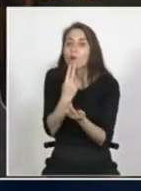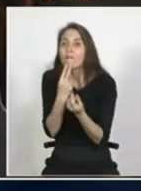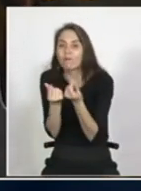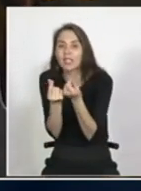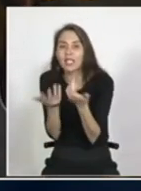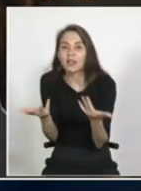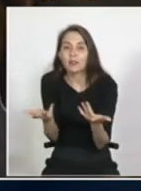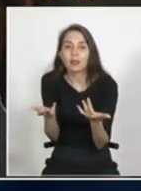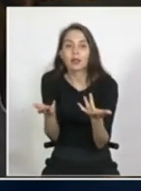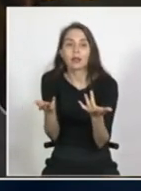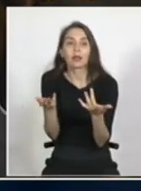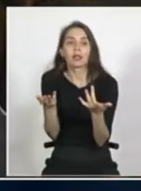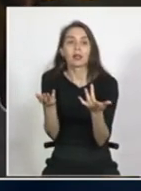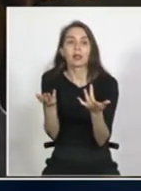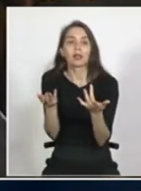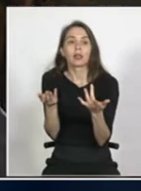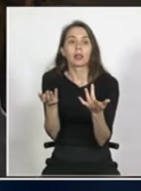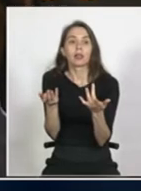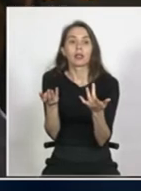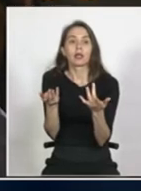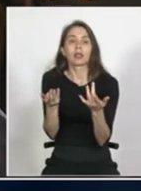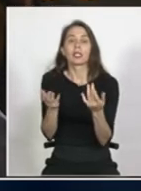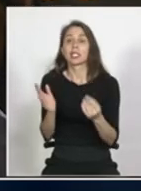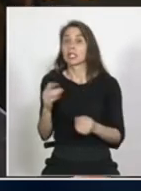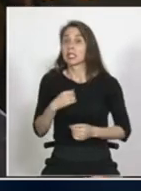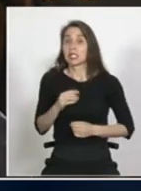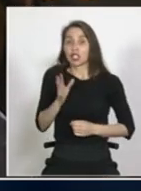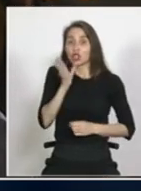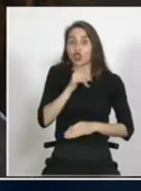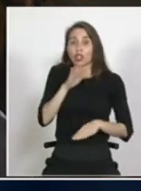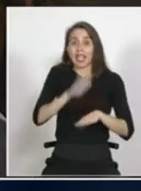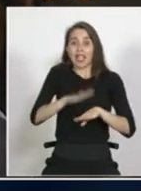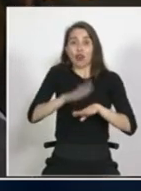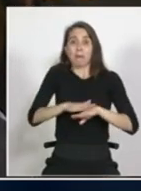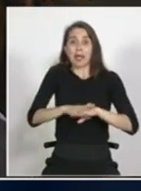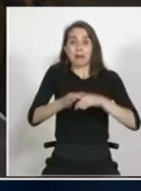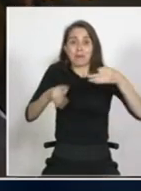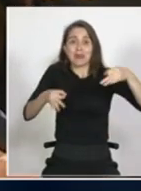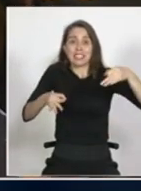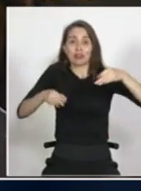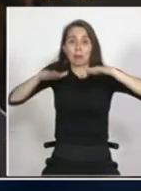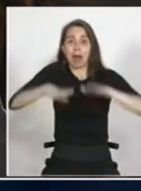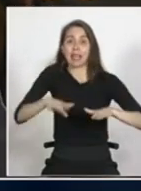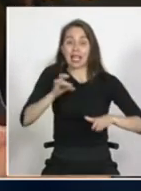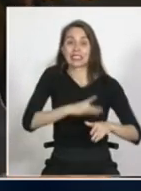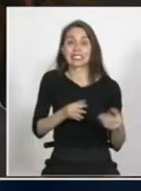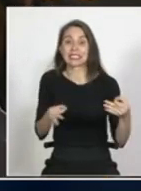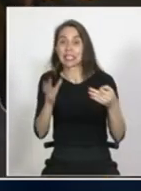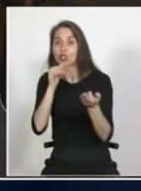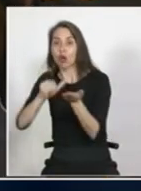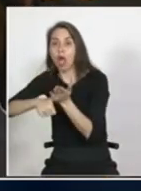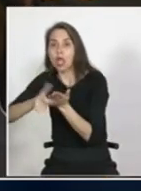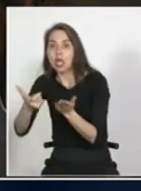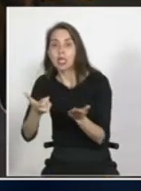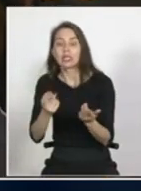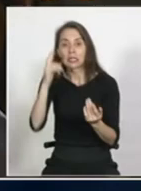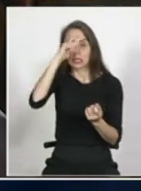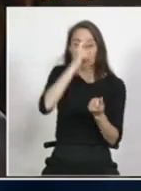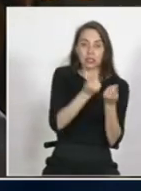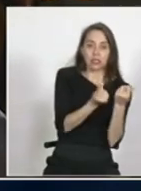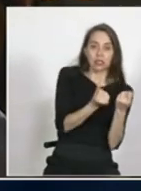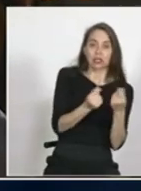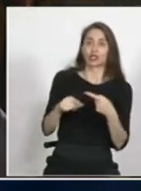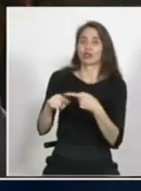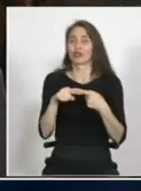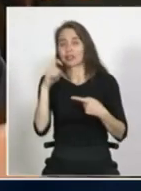encontrarse en situación irregular en una situación muy compleja en aspectos familiares económicos sociales